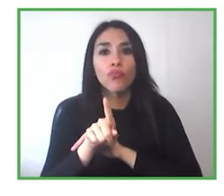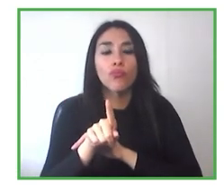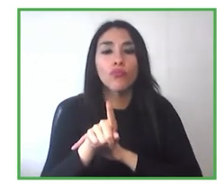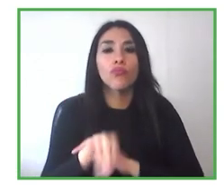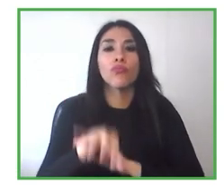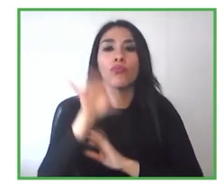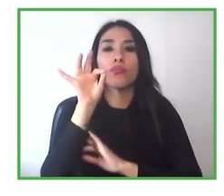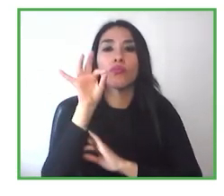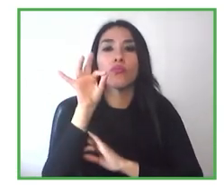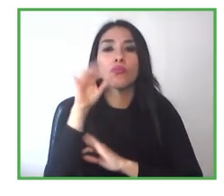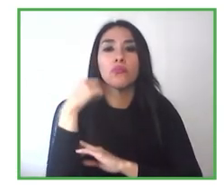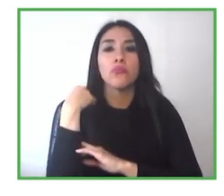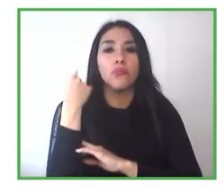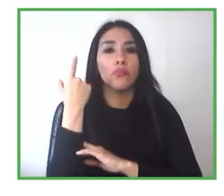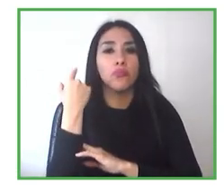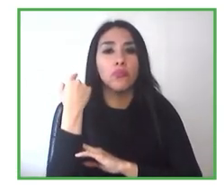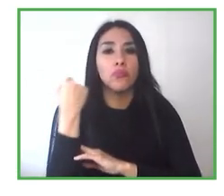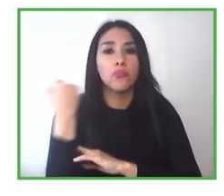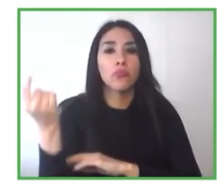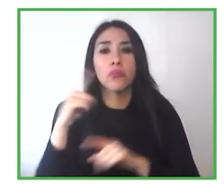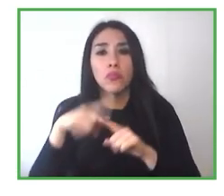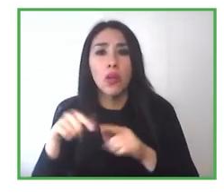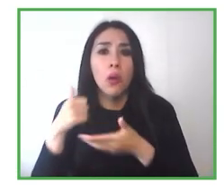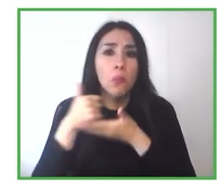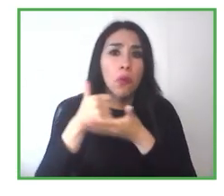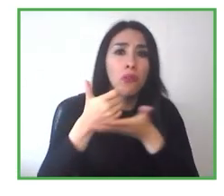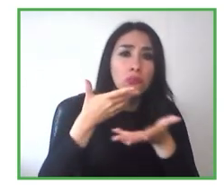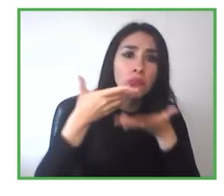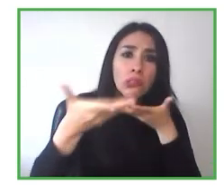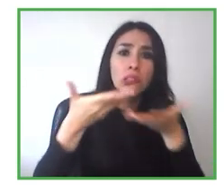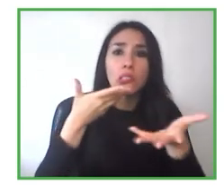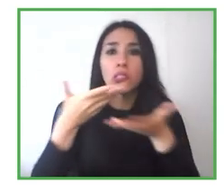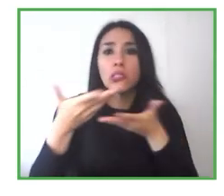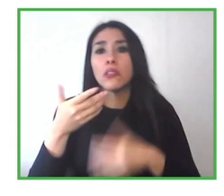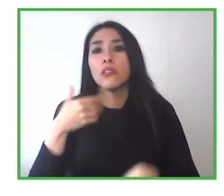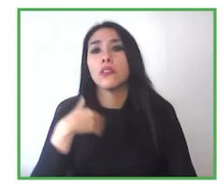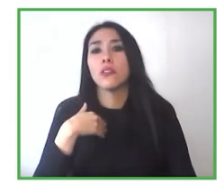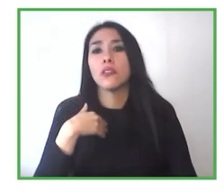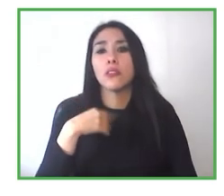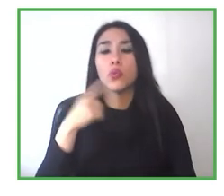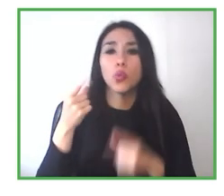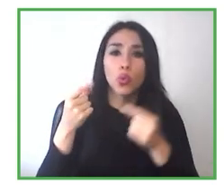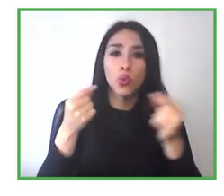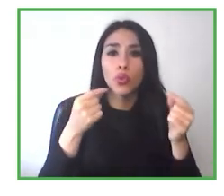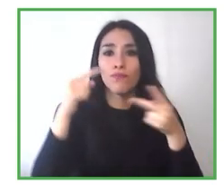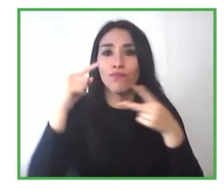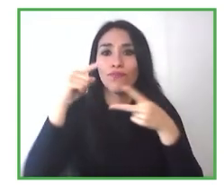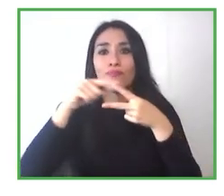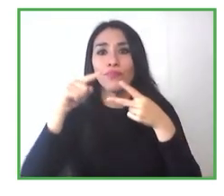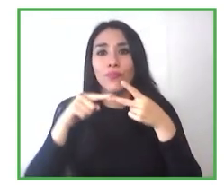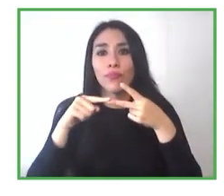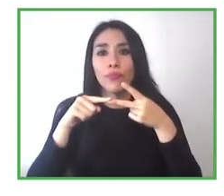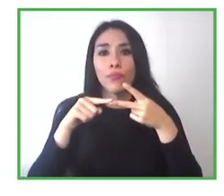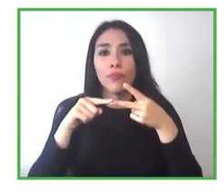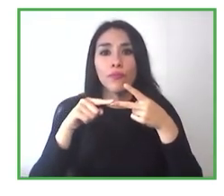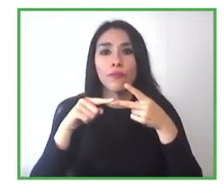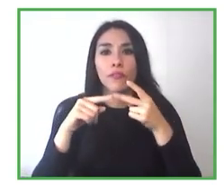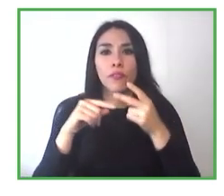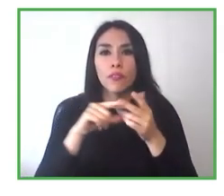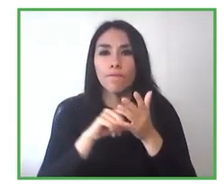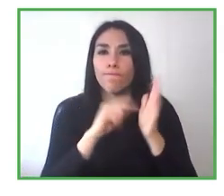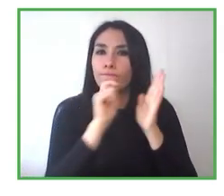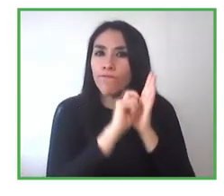Y lo que se aplica son dos pautas. Una pauta de autoevaluación, autodiagnóstico del trabajador, donde se evalúan